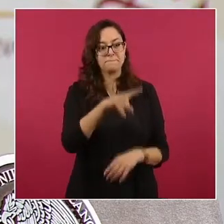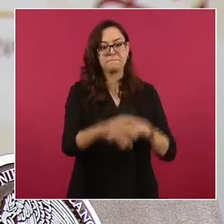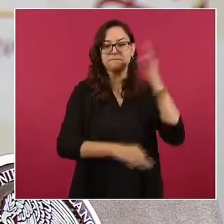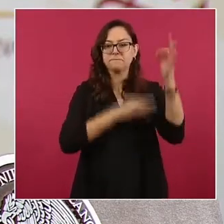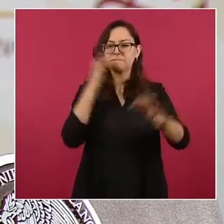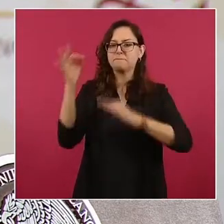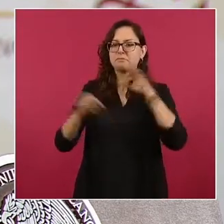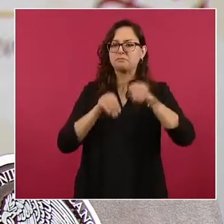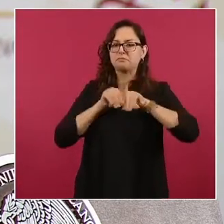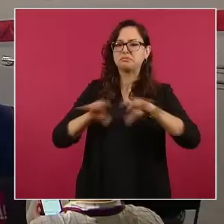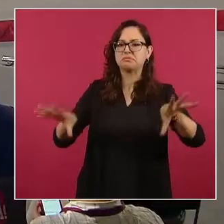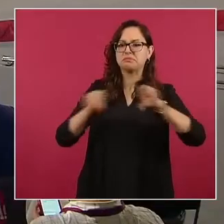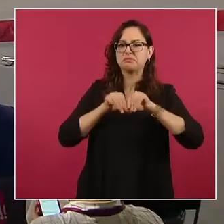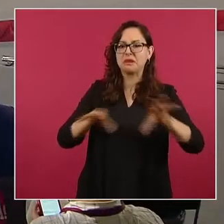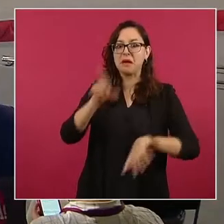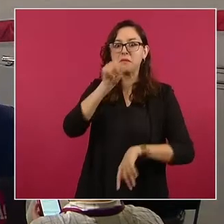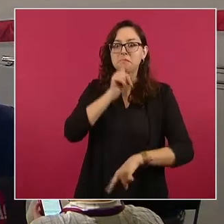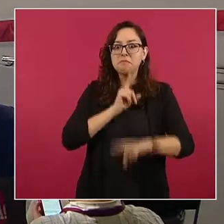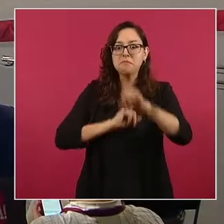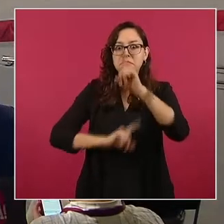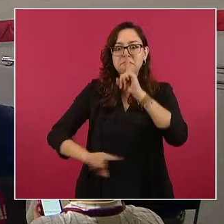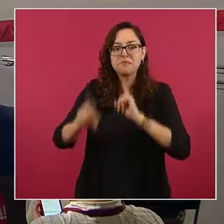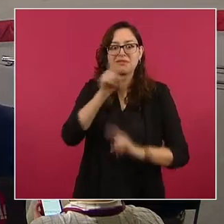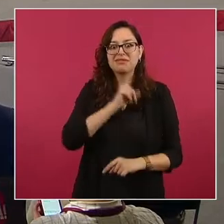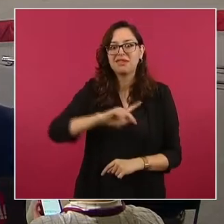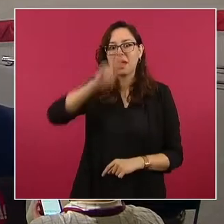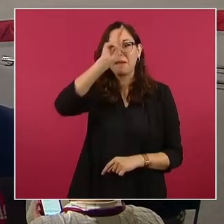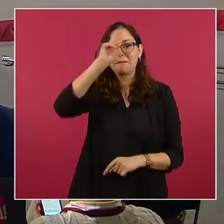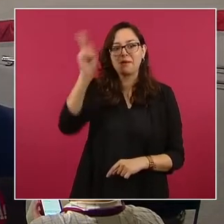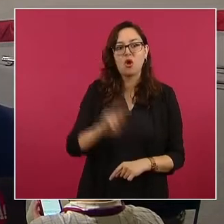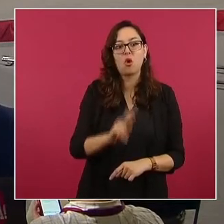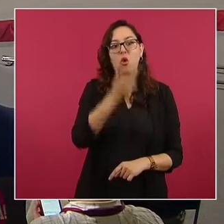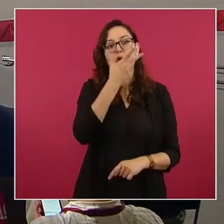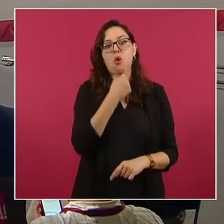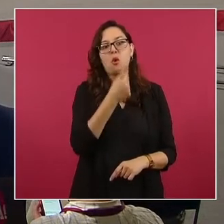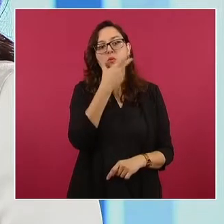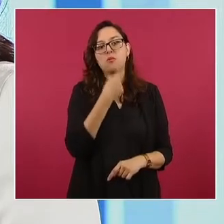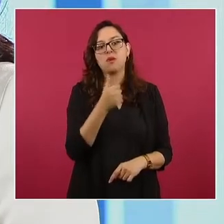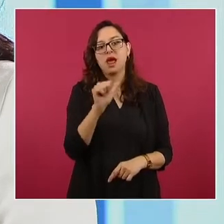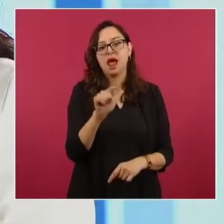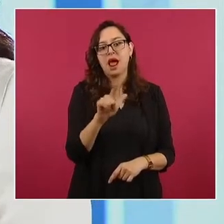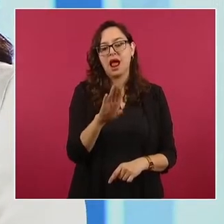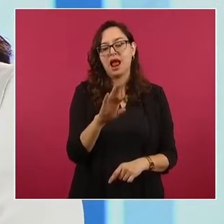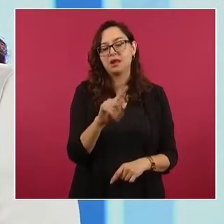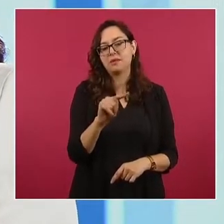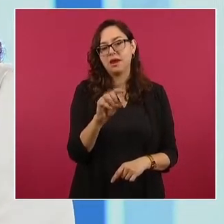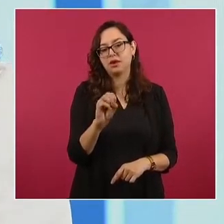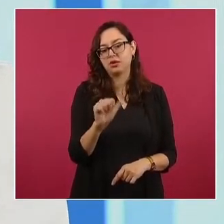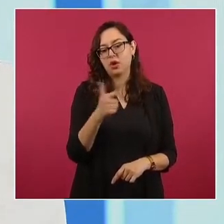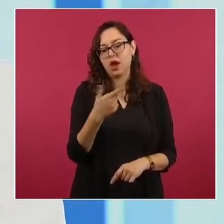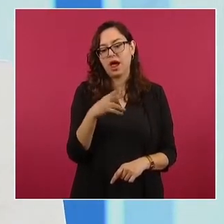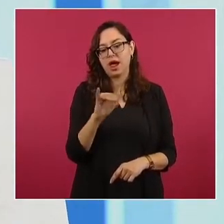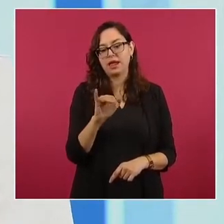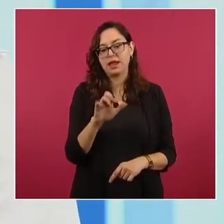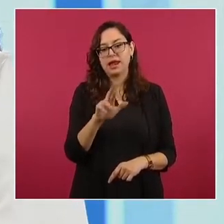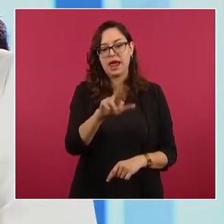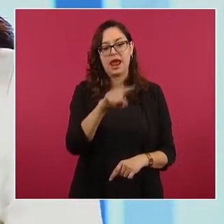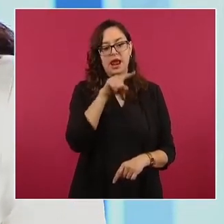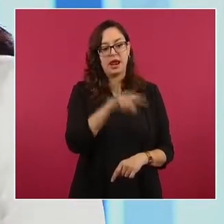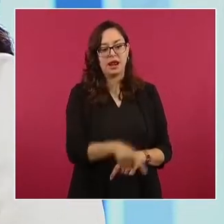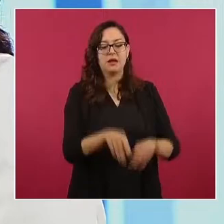Alberto Aguilar, el columnista del Sol de México, publicó el 22 de agosto una pieza titulada